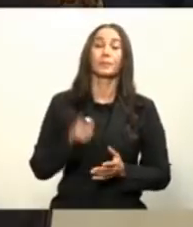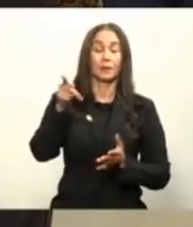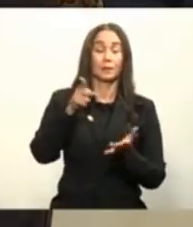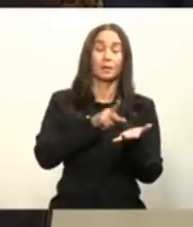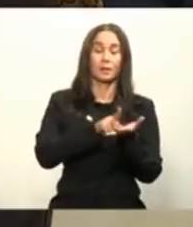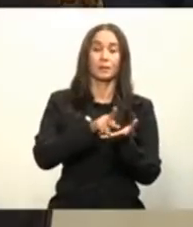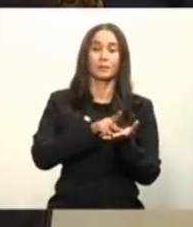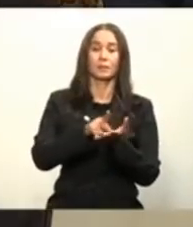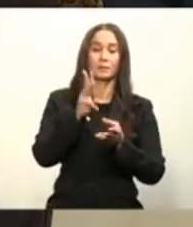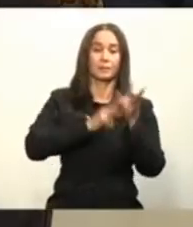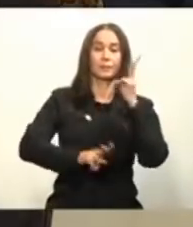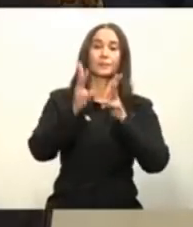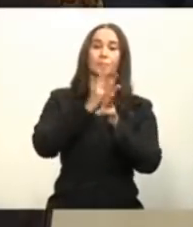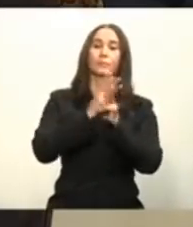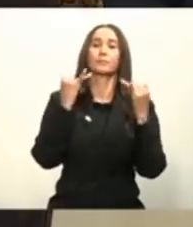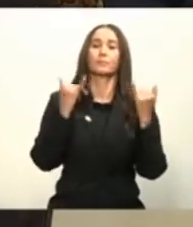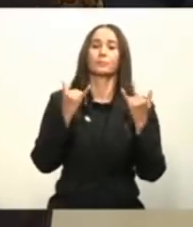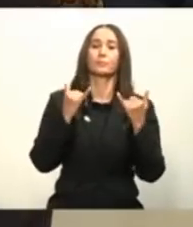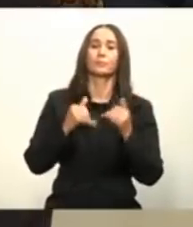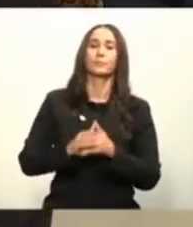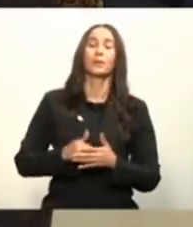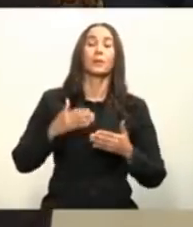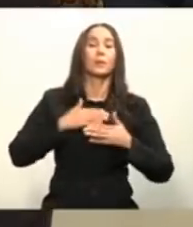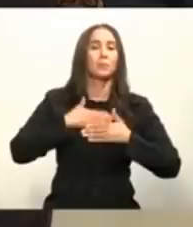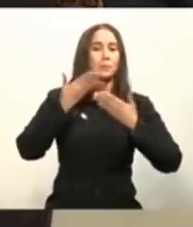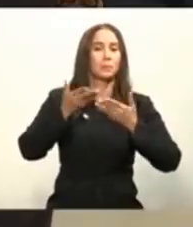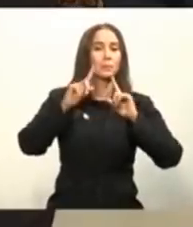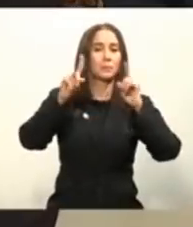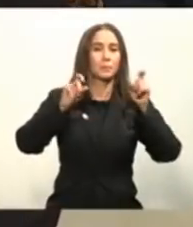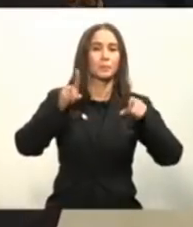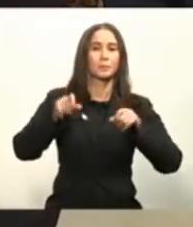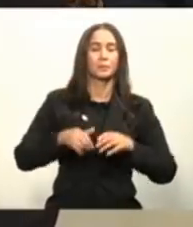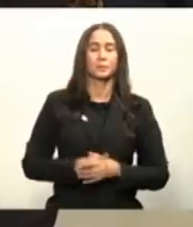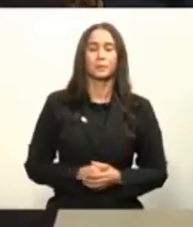del mundo de hoy estamos dispuestos a cualquier pregunta